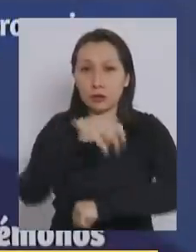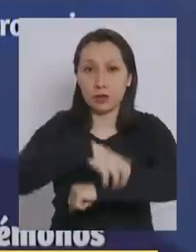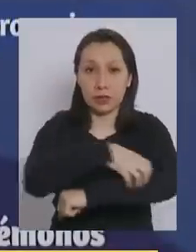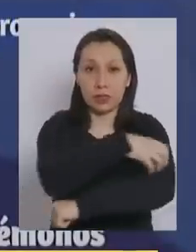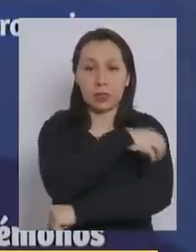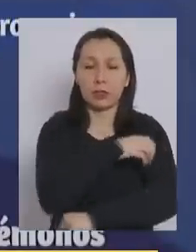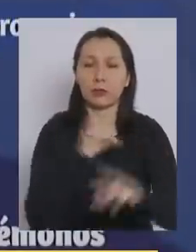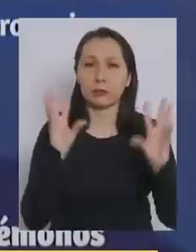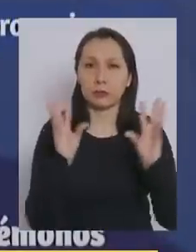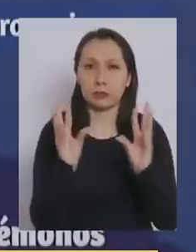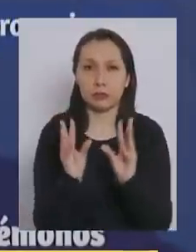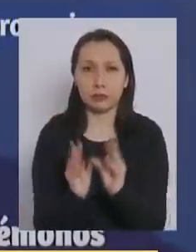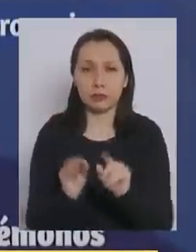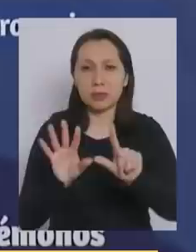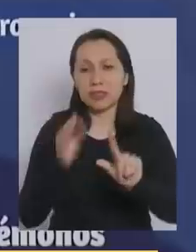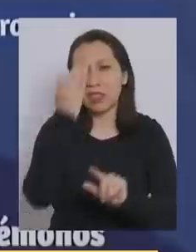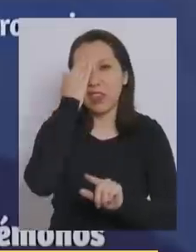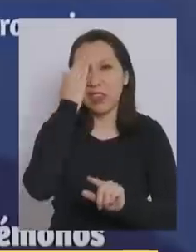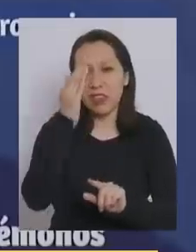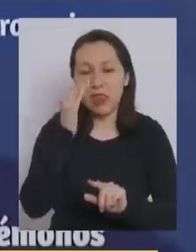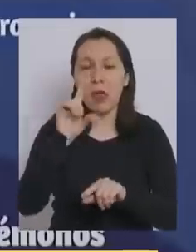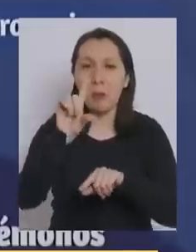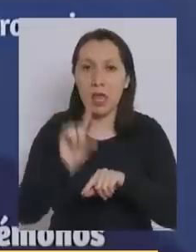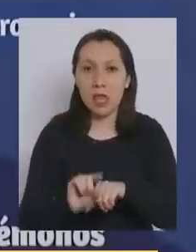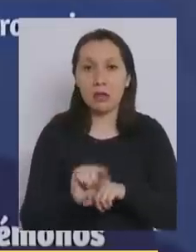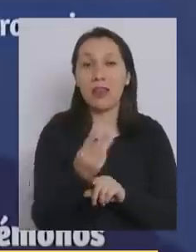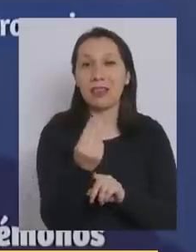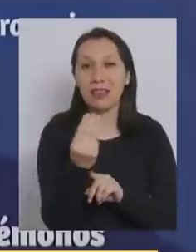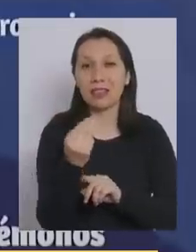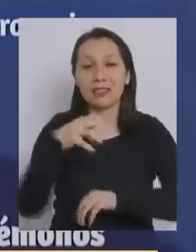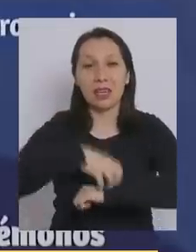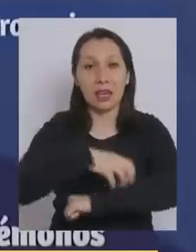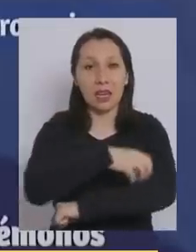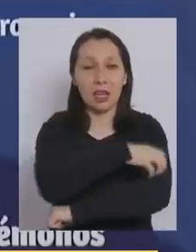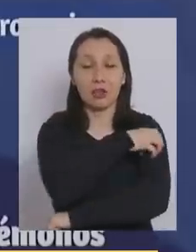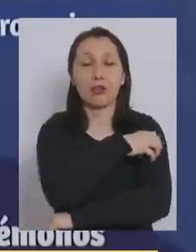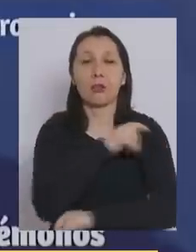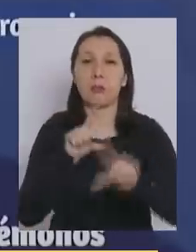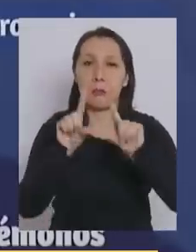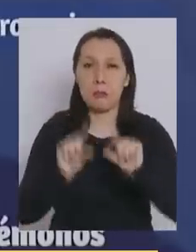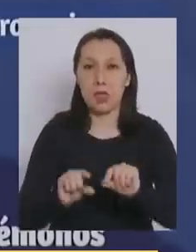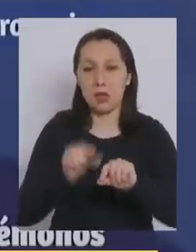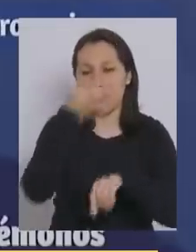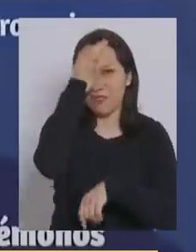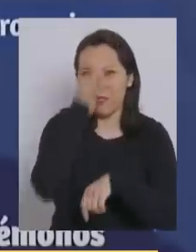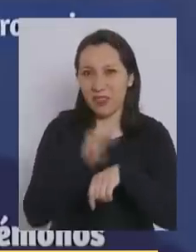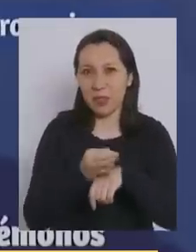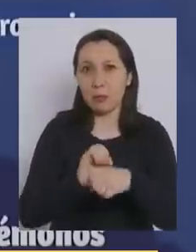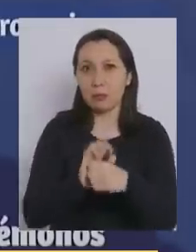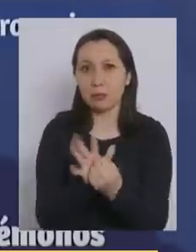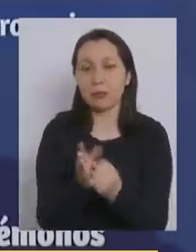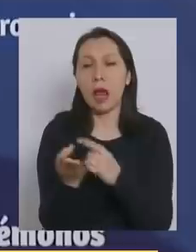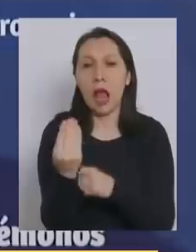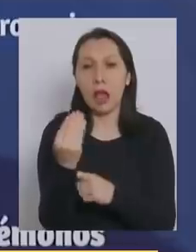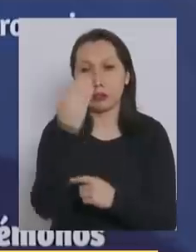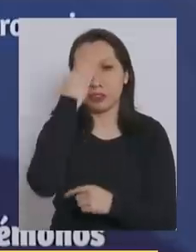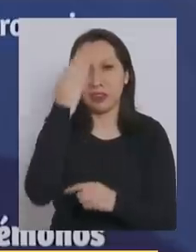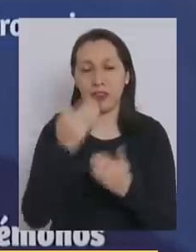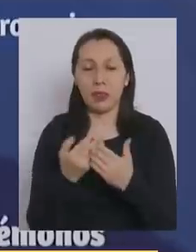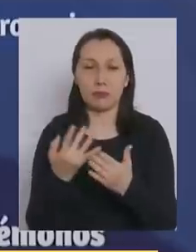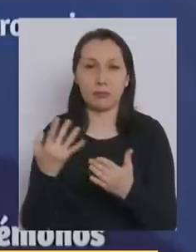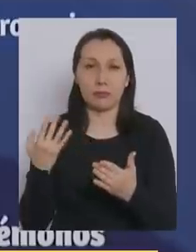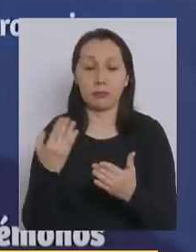disminuyeron sus casos en los últimos siete días y trece regiones disminuyeron sus casos en los últimos catorce días.